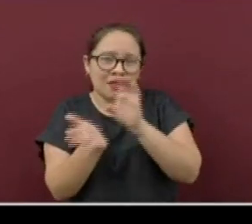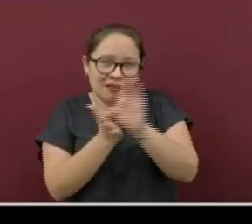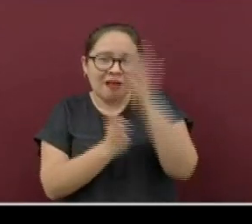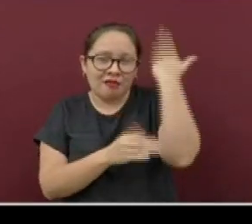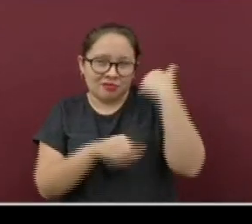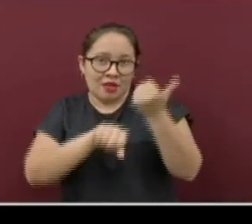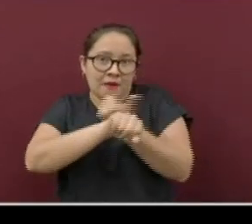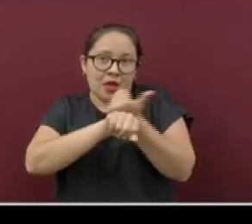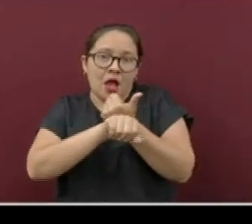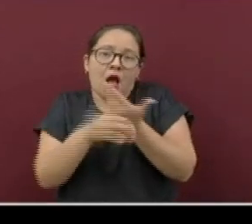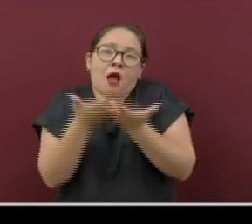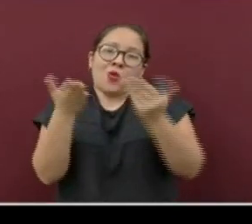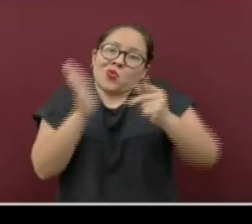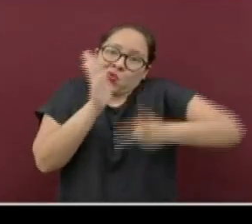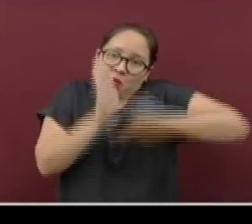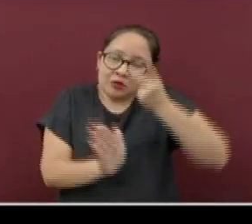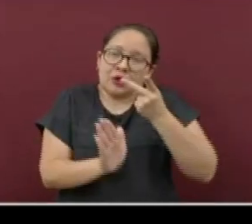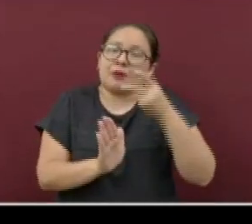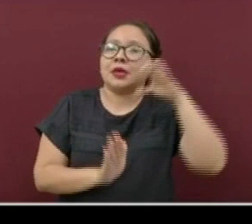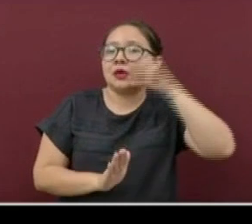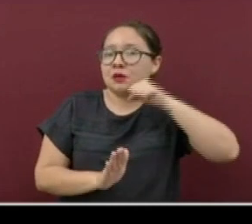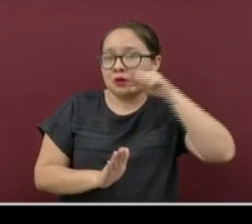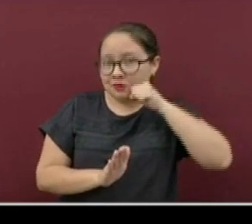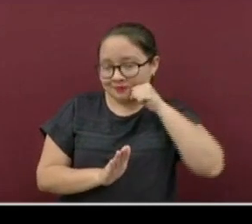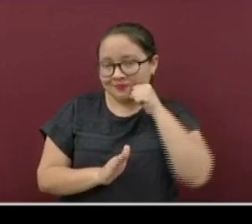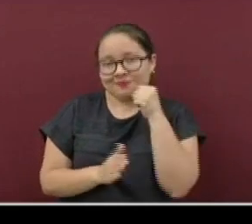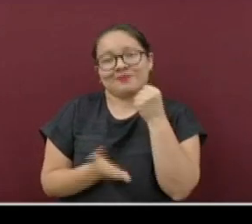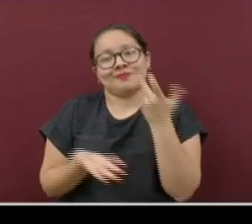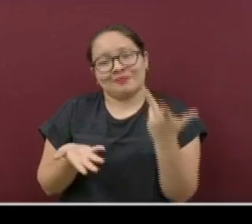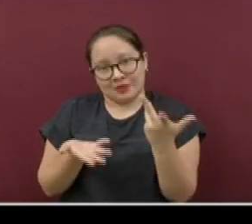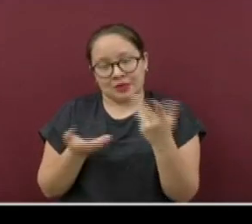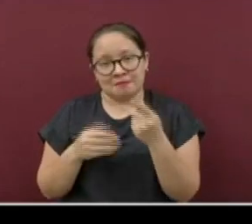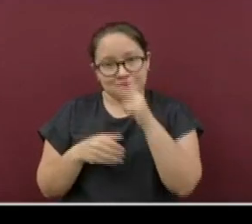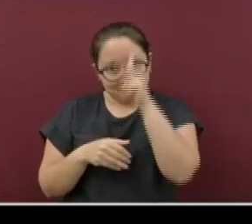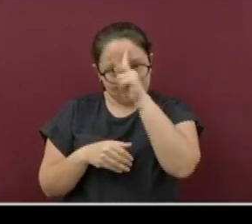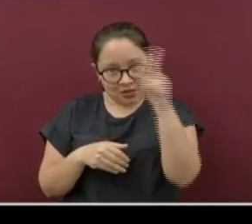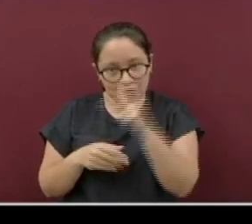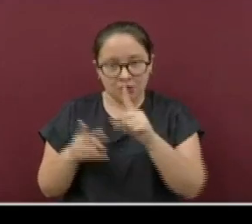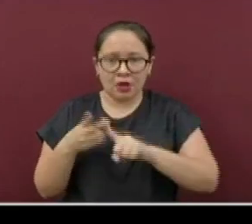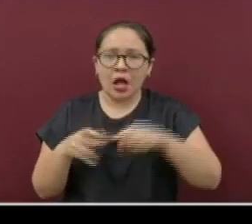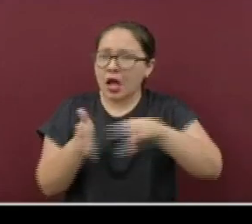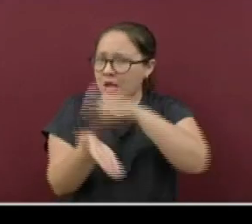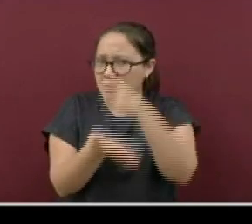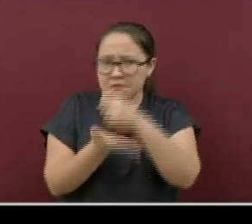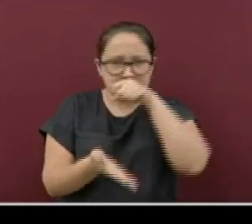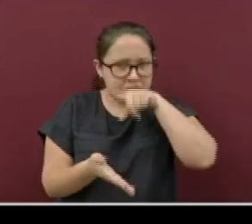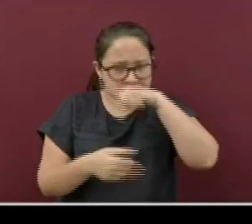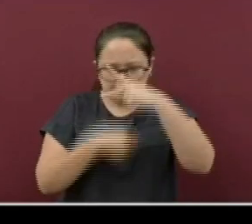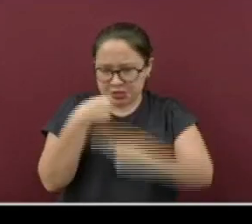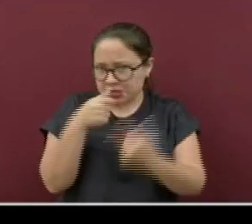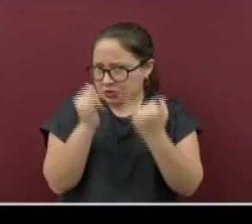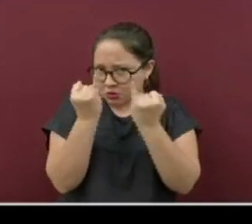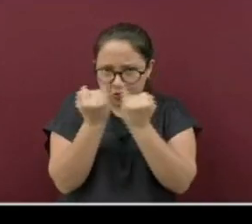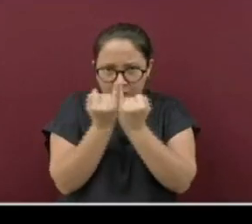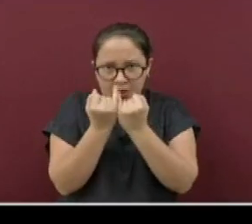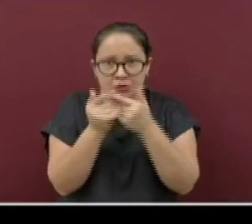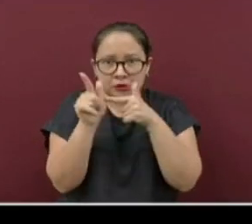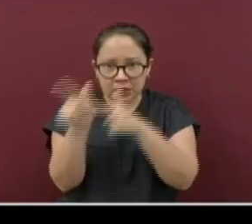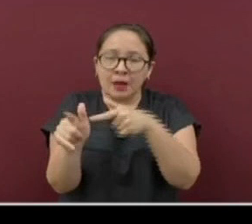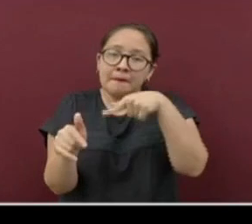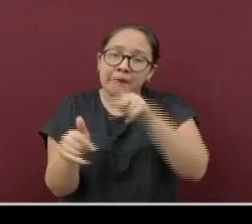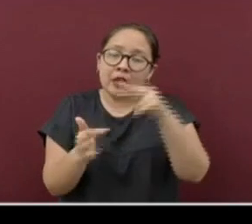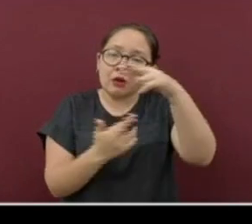amarillo, hoy nuevamente regresan a riesgo alto. Jalapa se mantiene con el mismo nivel de riesgo, mientras que en la región